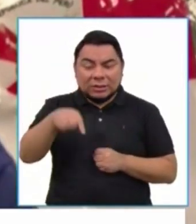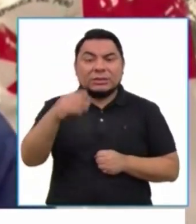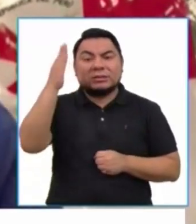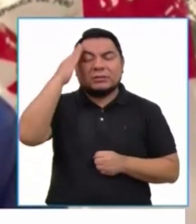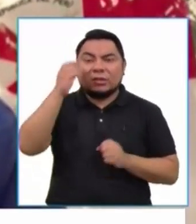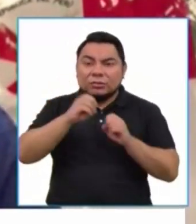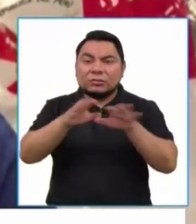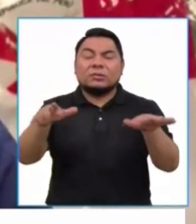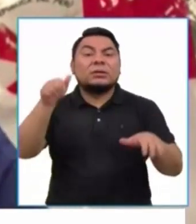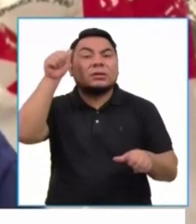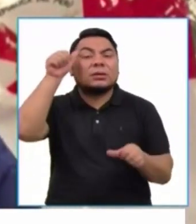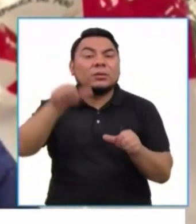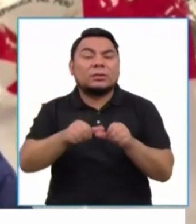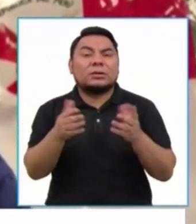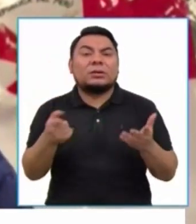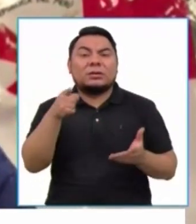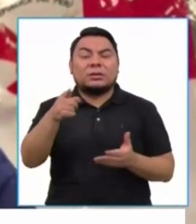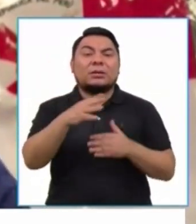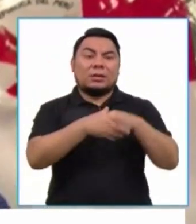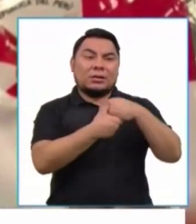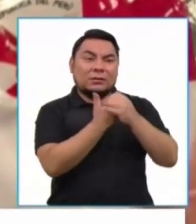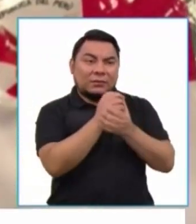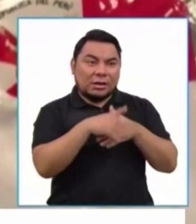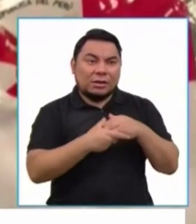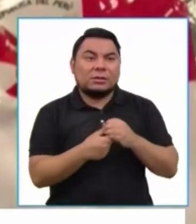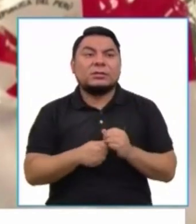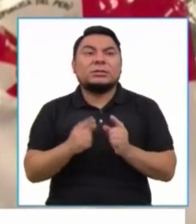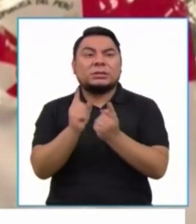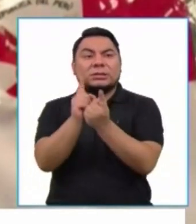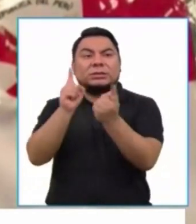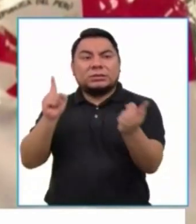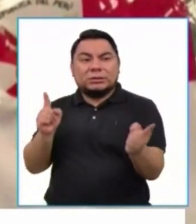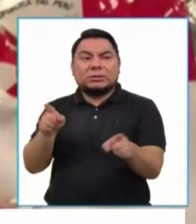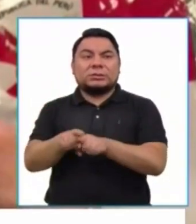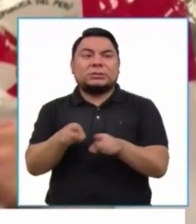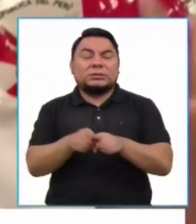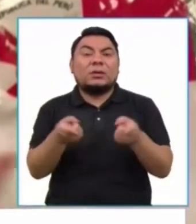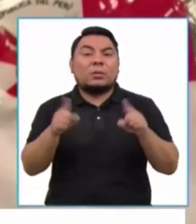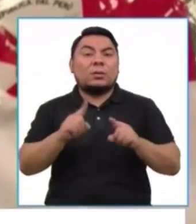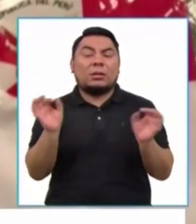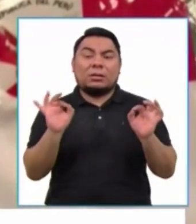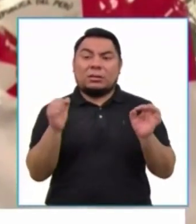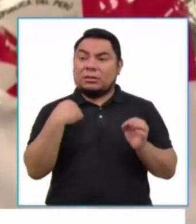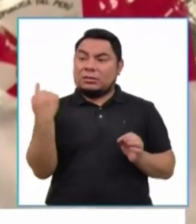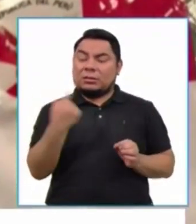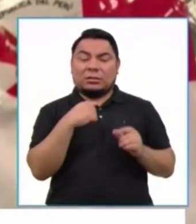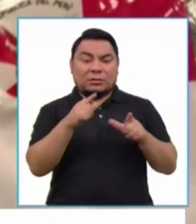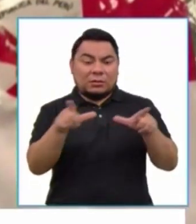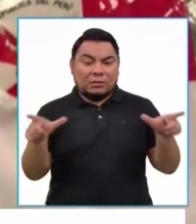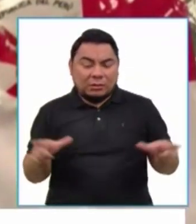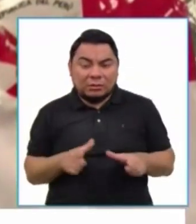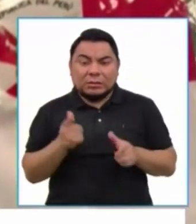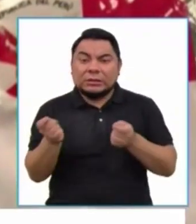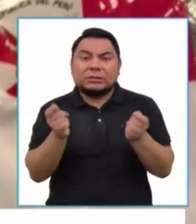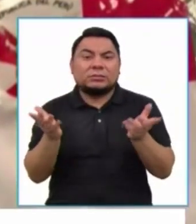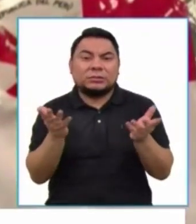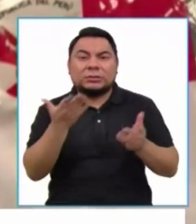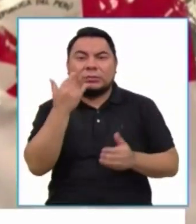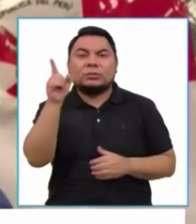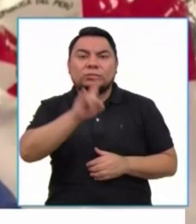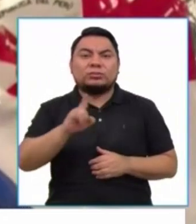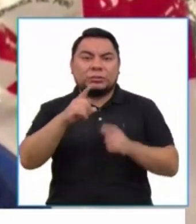se sepa. Recuerda, lávate las manos, distanciamiento social y cuando no estés en un lugar controlado,